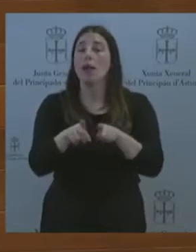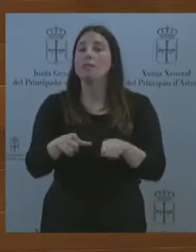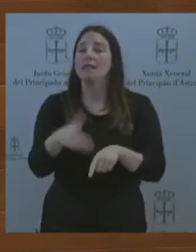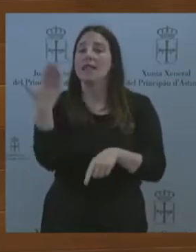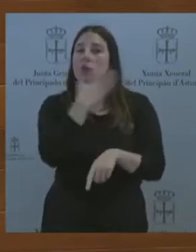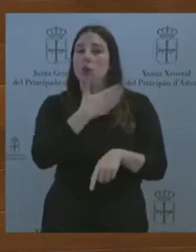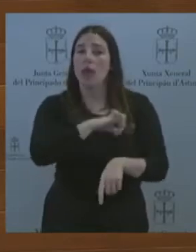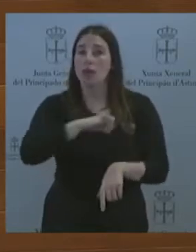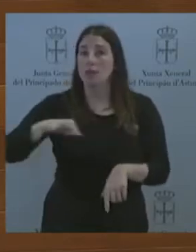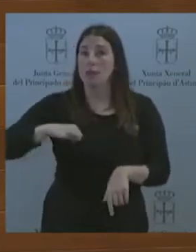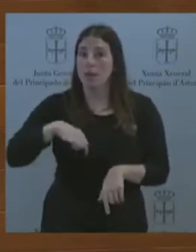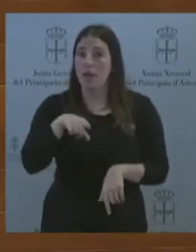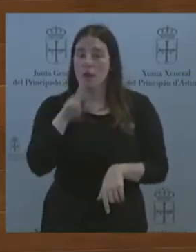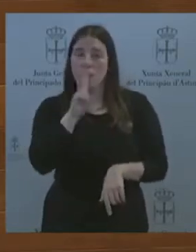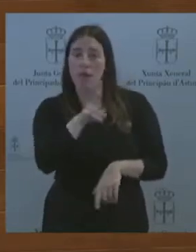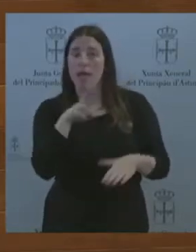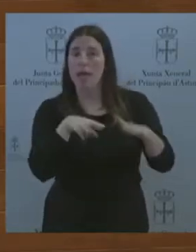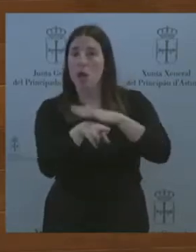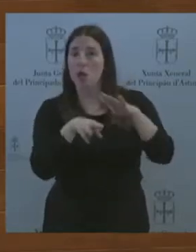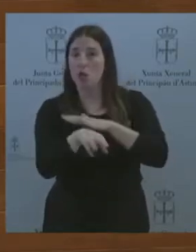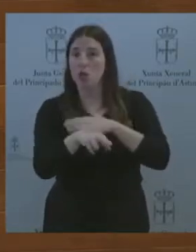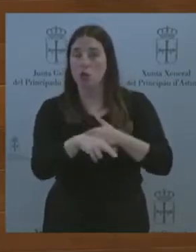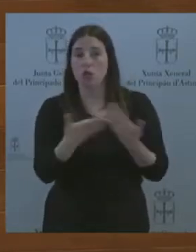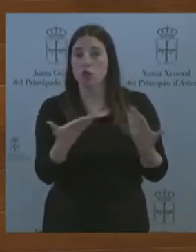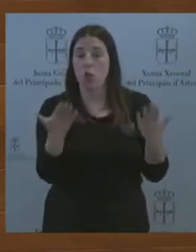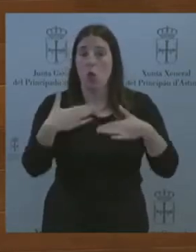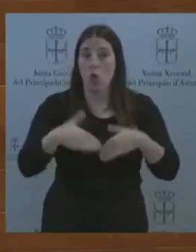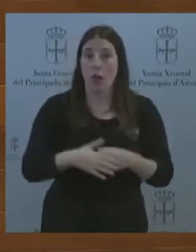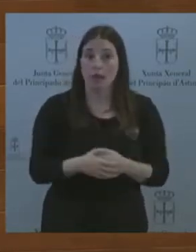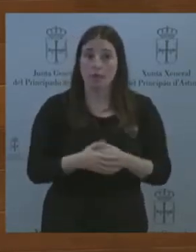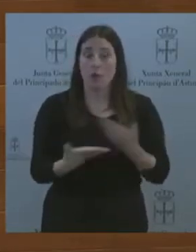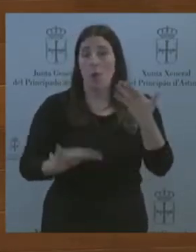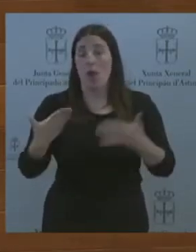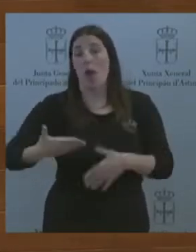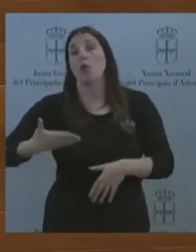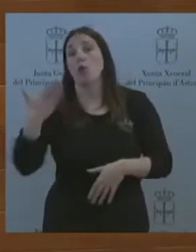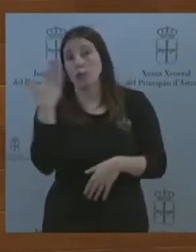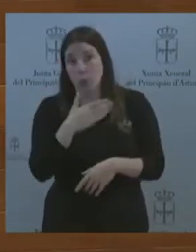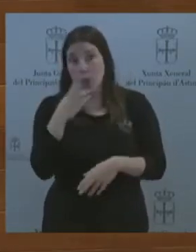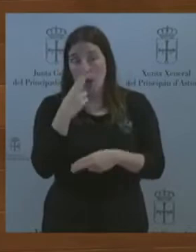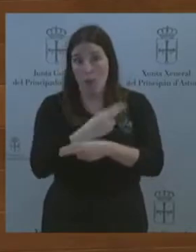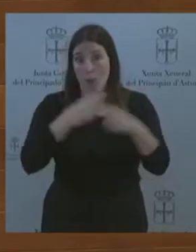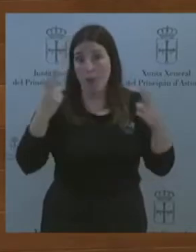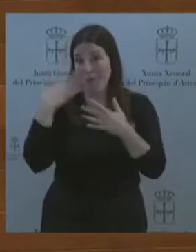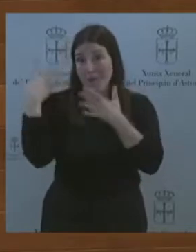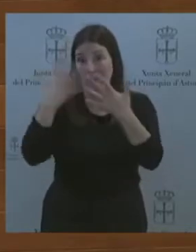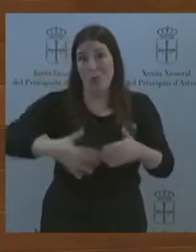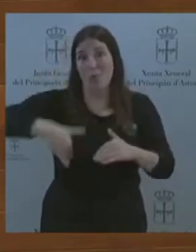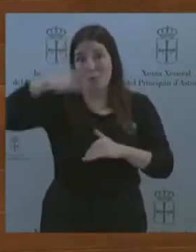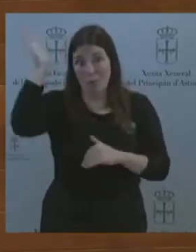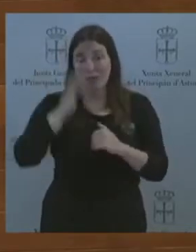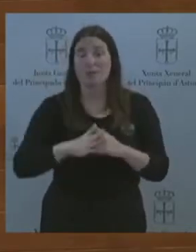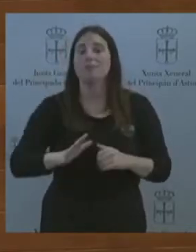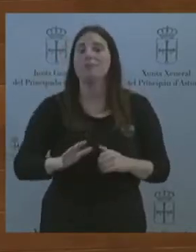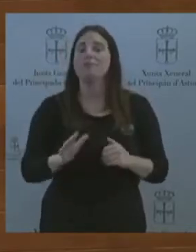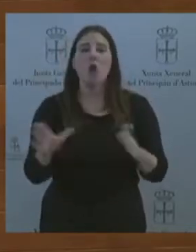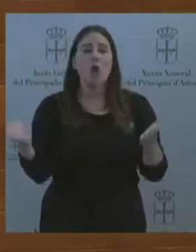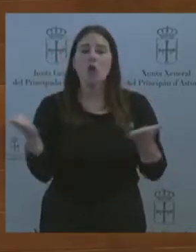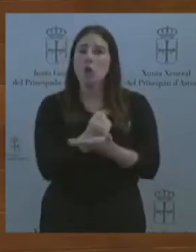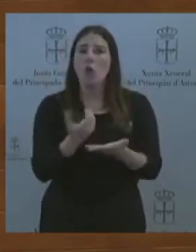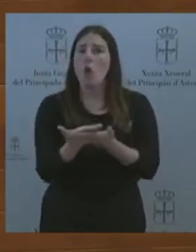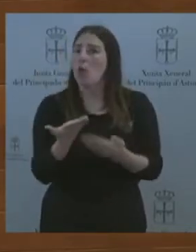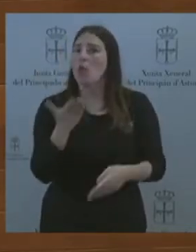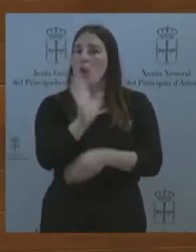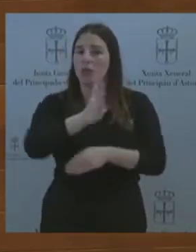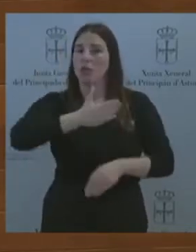la escuela pública desde hace décadas. Como le decimos, todo iniciativas que nuestro grupo ya ha traído a esta cámara y ante las que aplaudimos